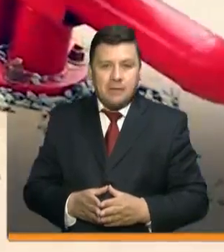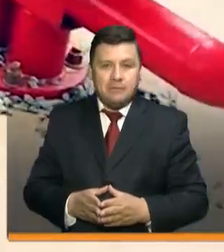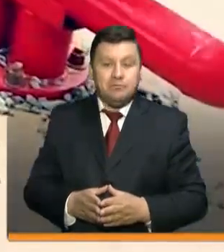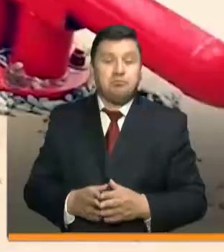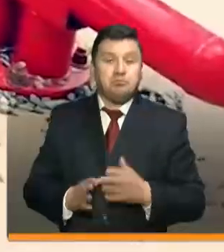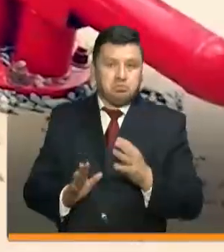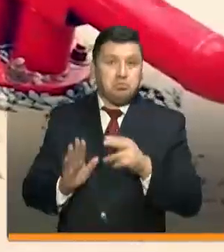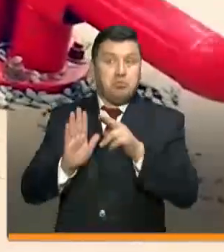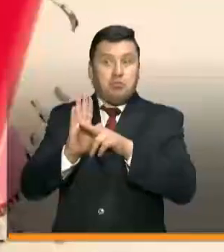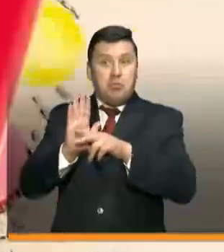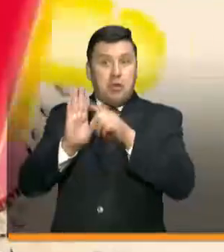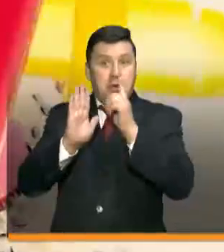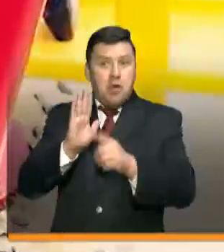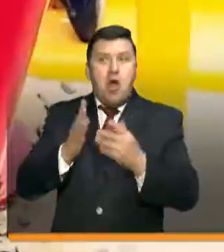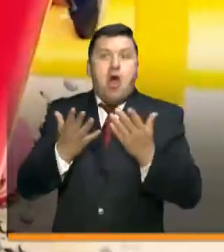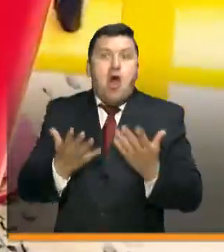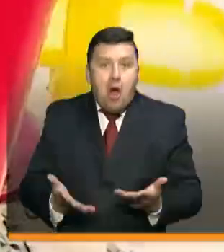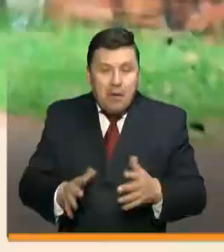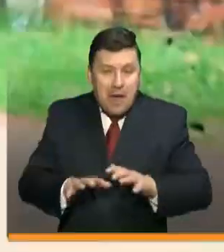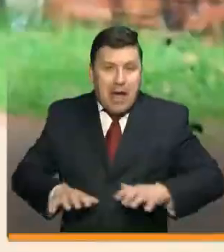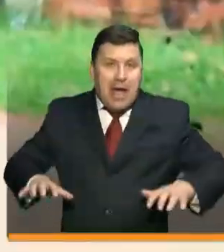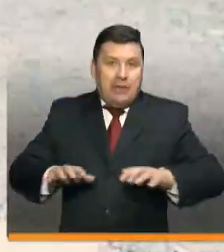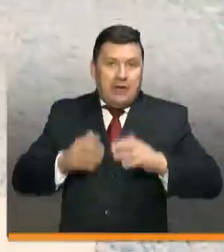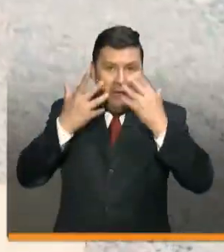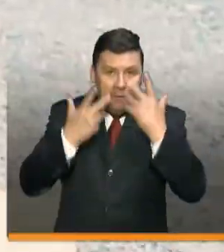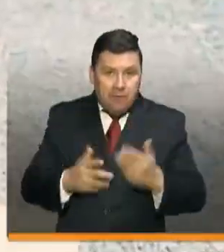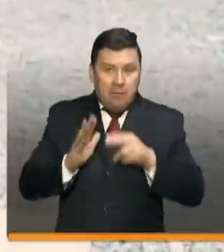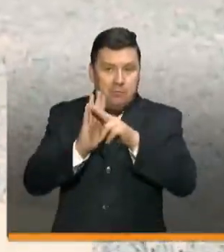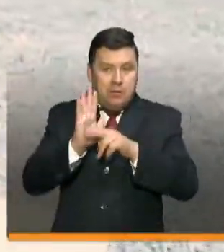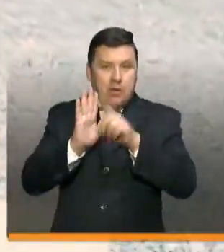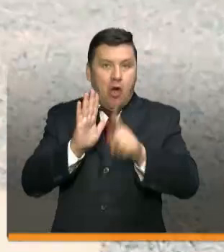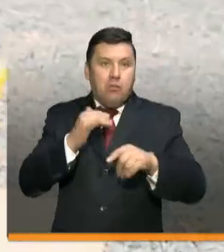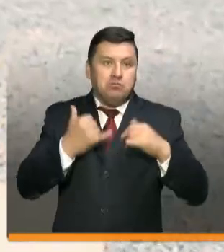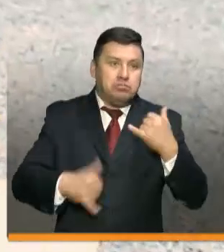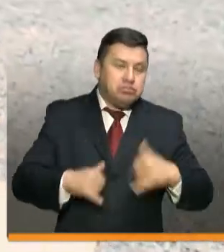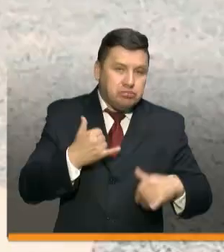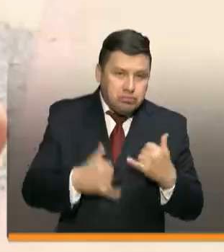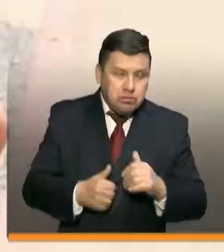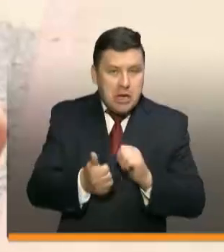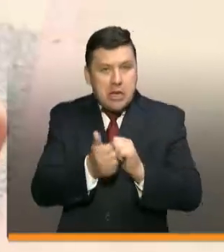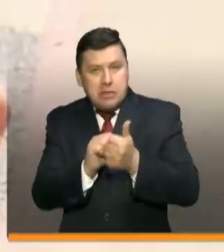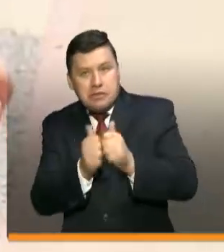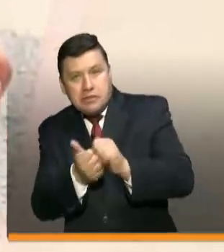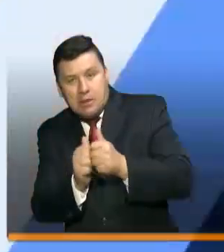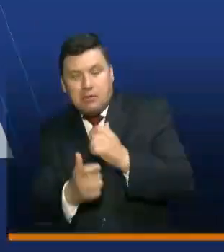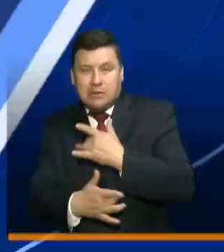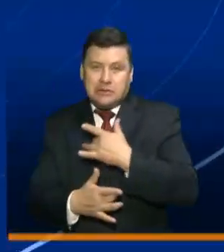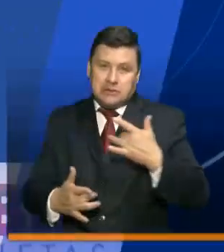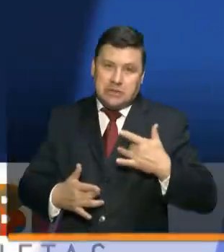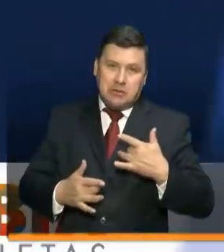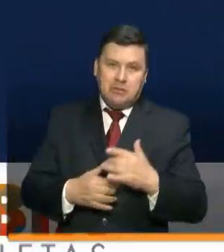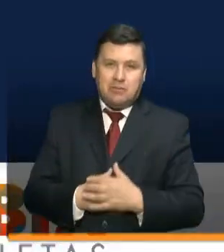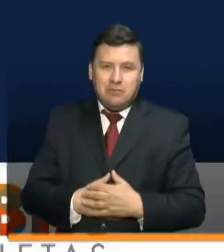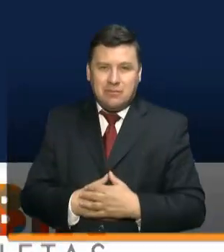son los protocolos para el desarrollo de la actividad física, la recreación, el deporte y la salud.